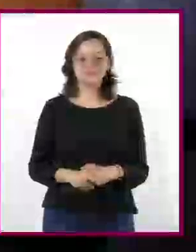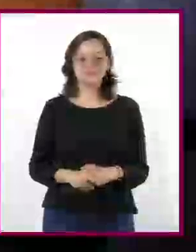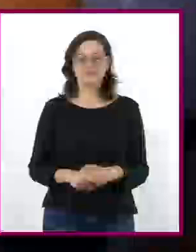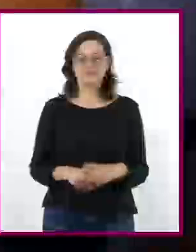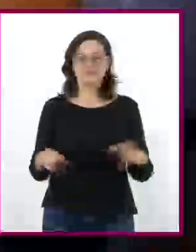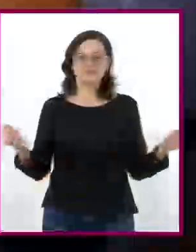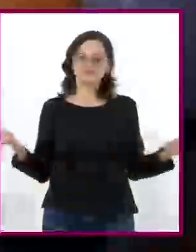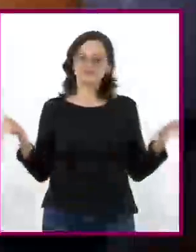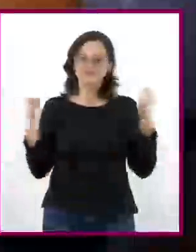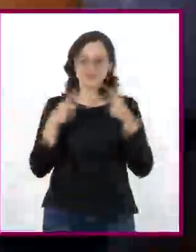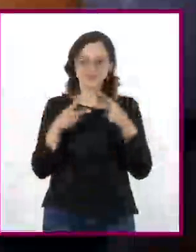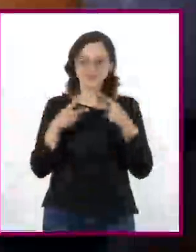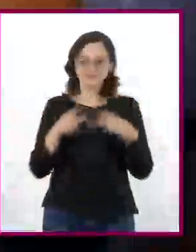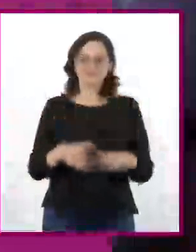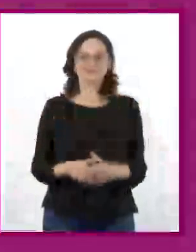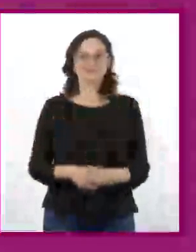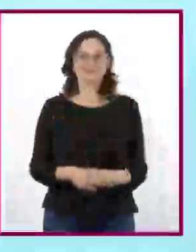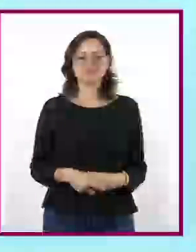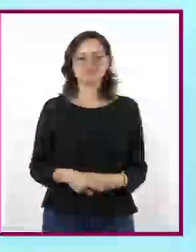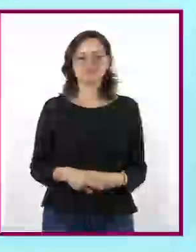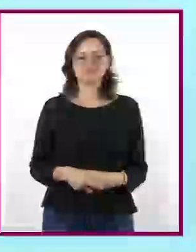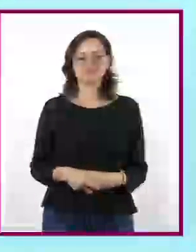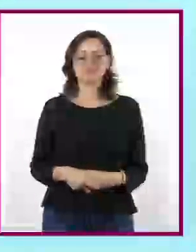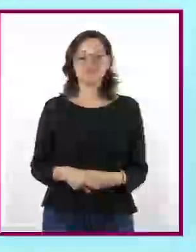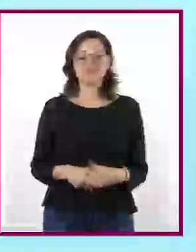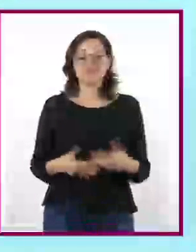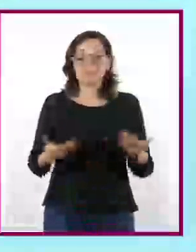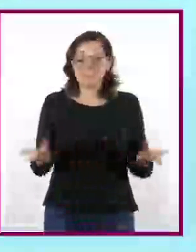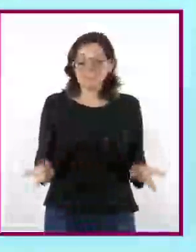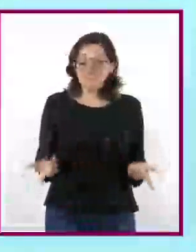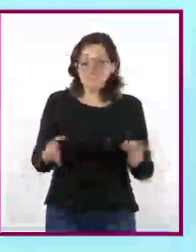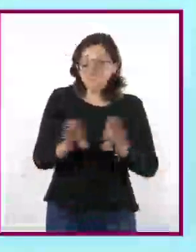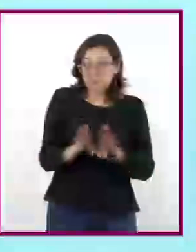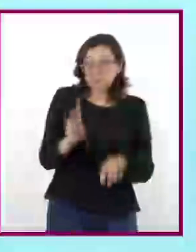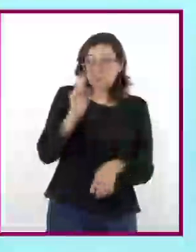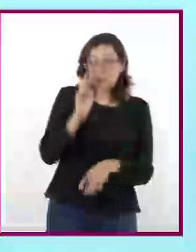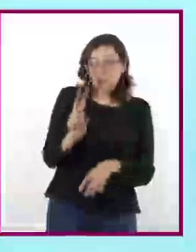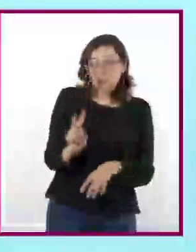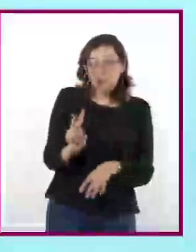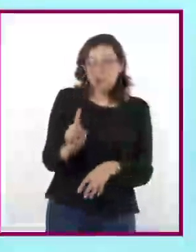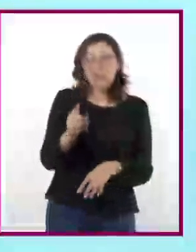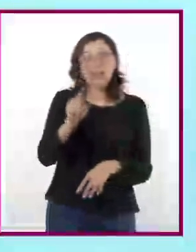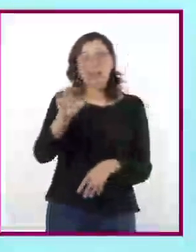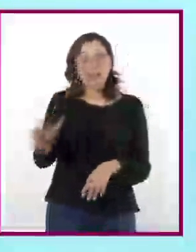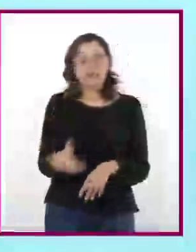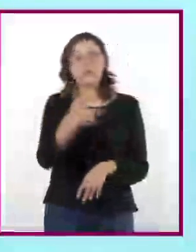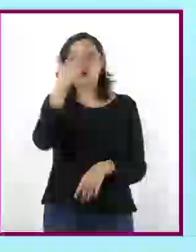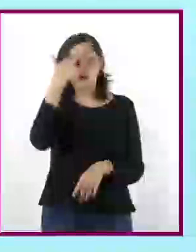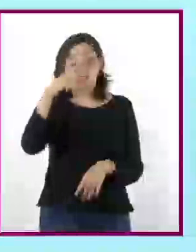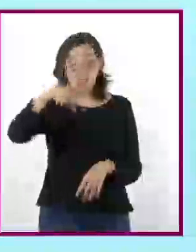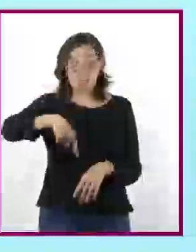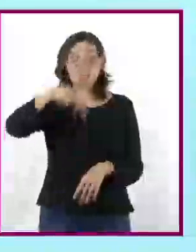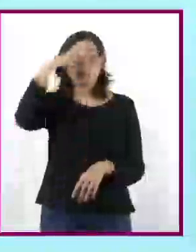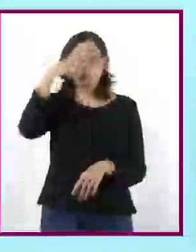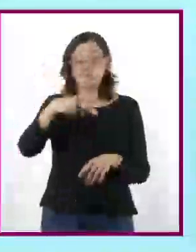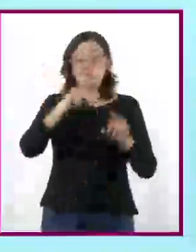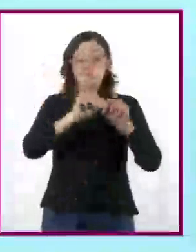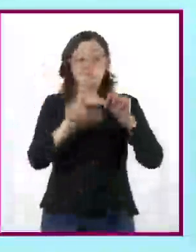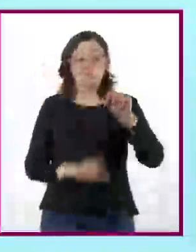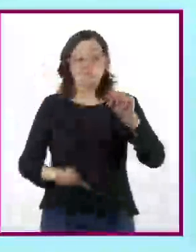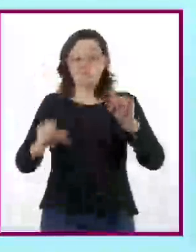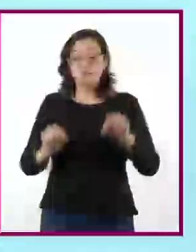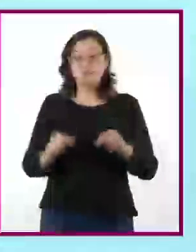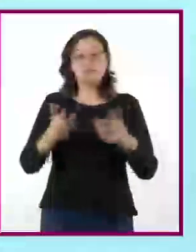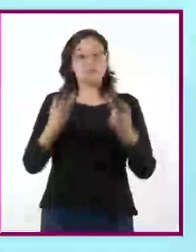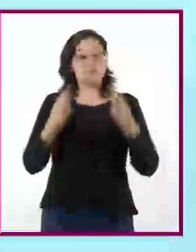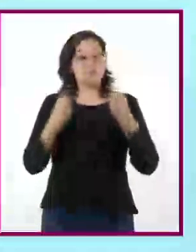¡Nos vemos en el camino! ¿Qué les pareció el video? Recordemos que México es uno de los países